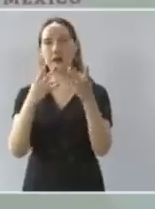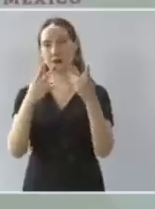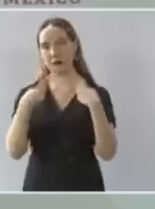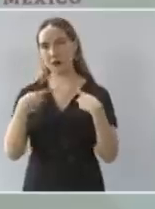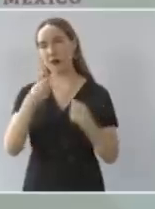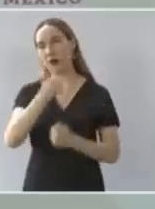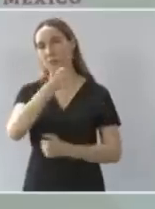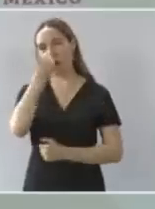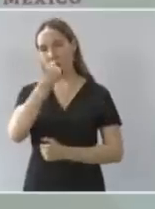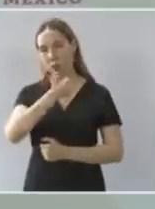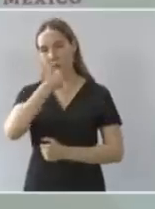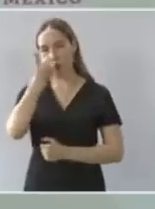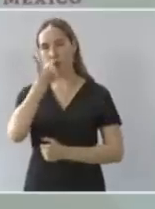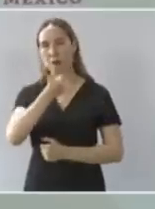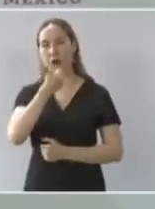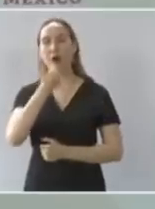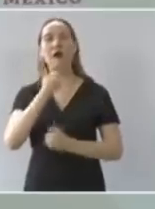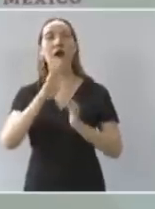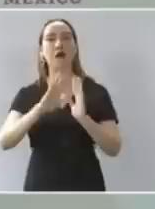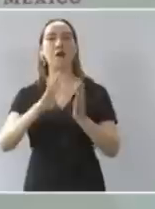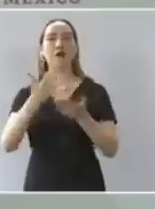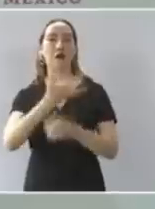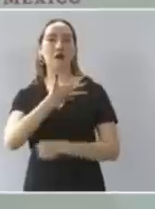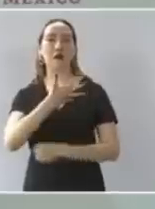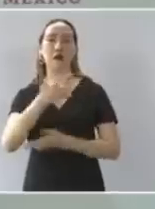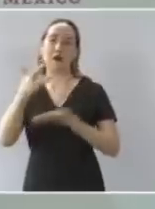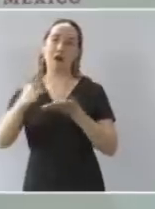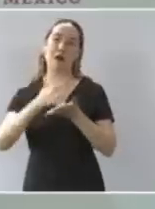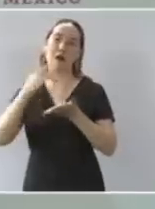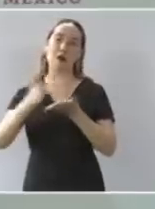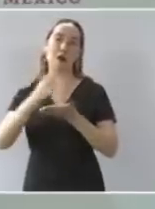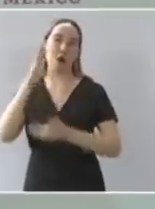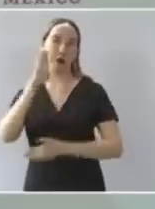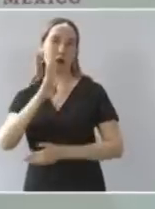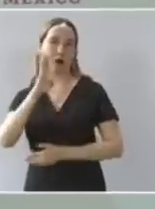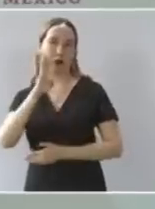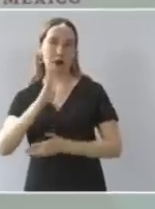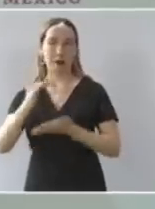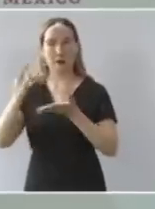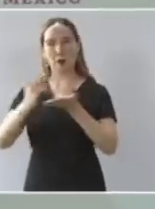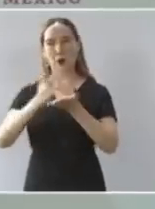que reciben su beca son